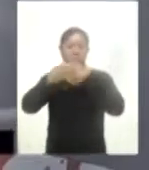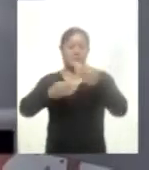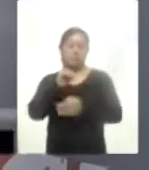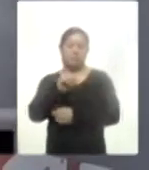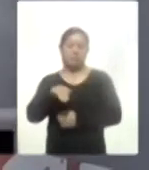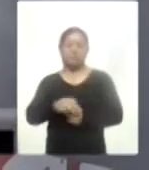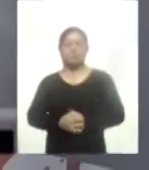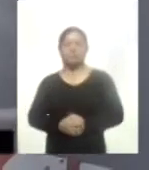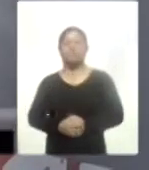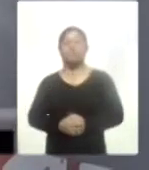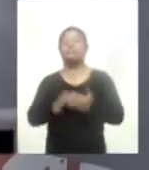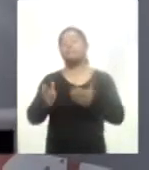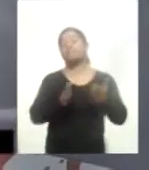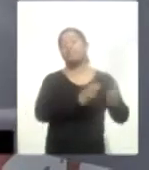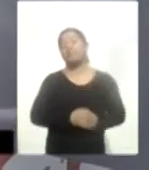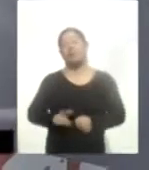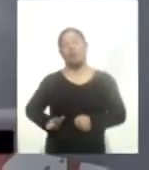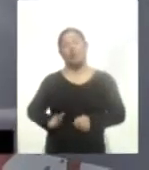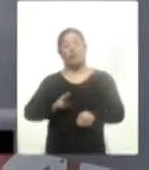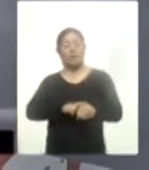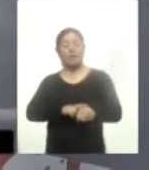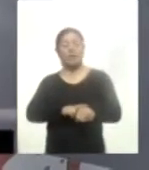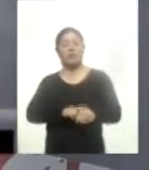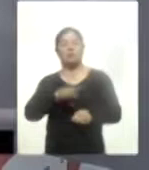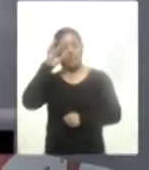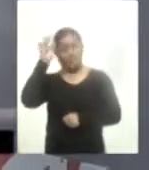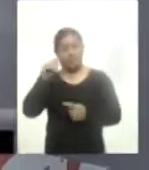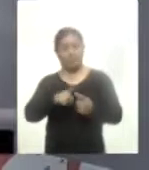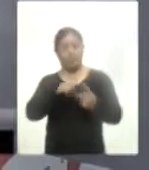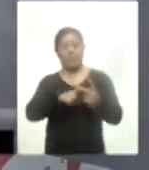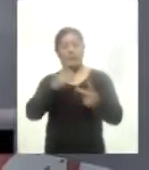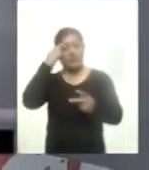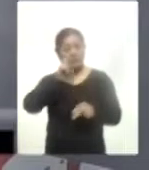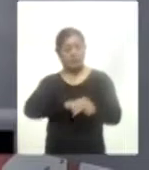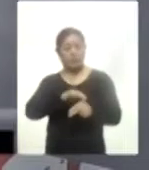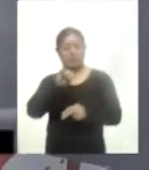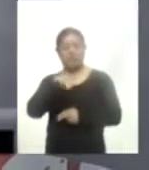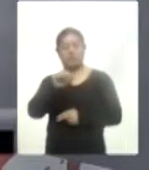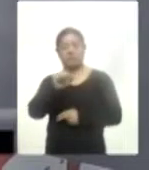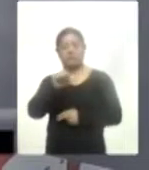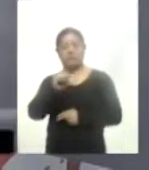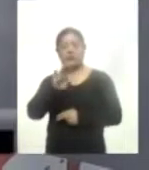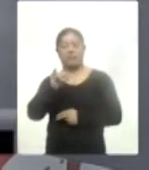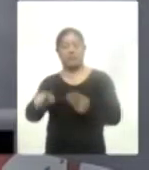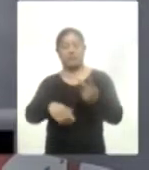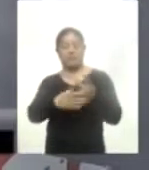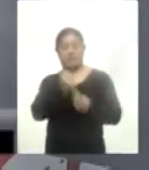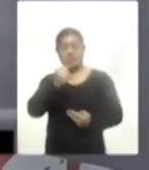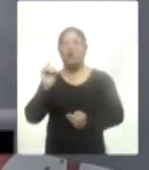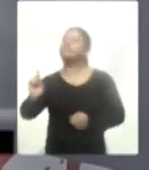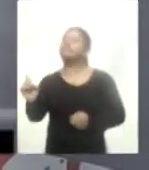Posterior a este acto, el gobernador Marco Mena y el director del Insabi hicieron un recorrido por el nuevo Hospital General de Tlaxcala,